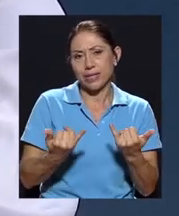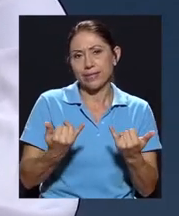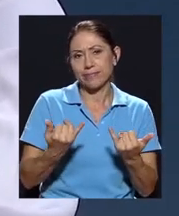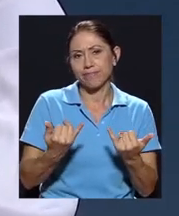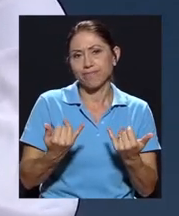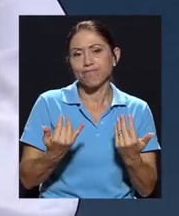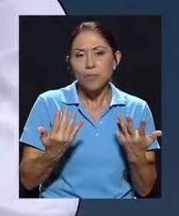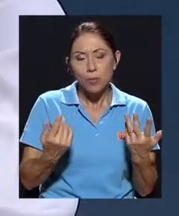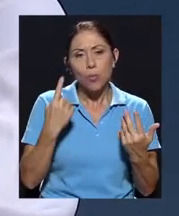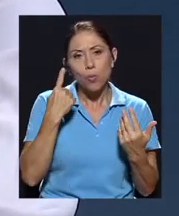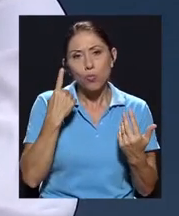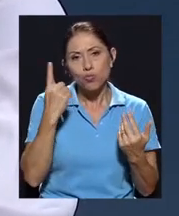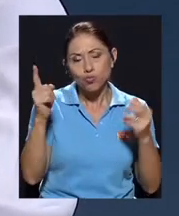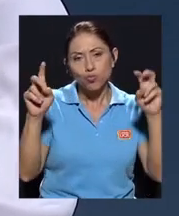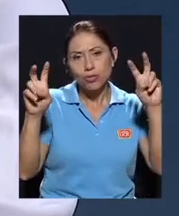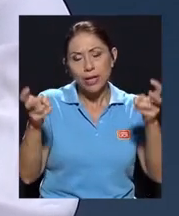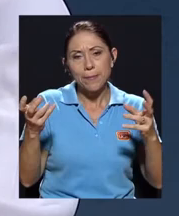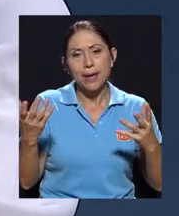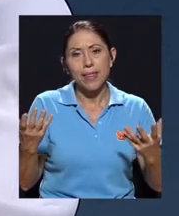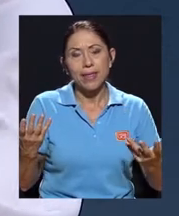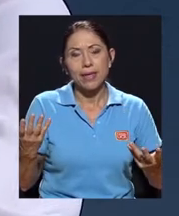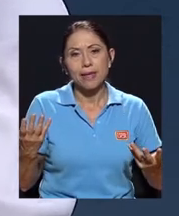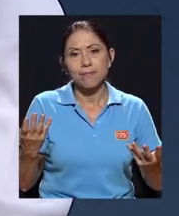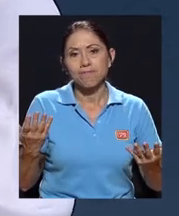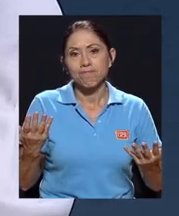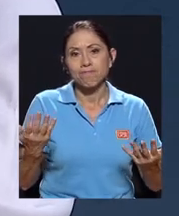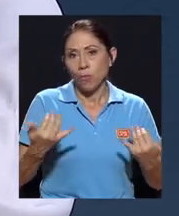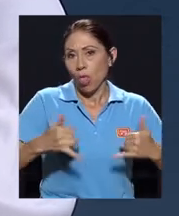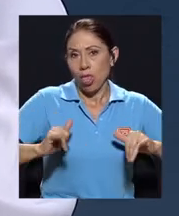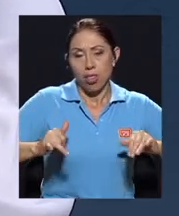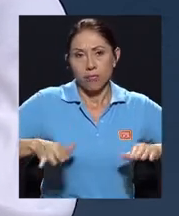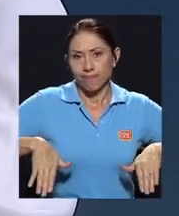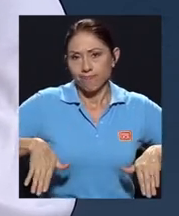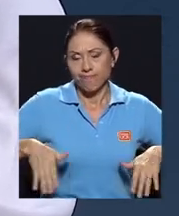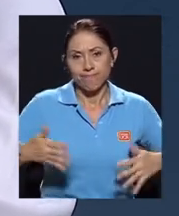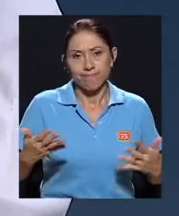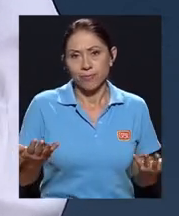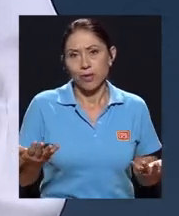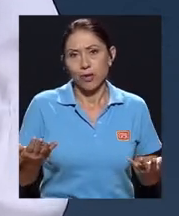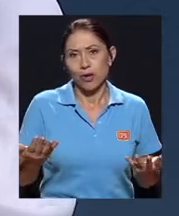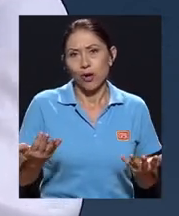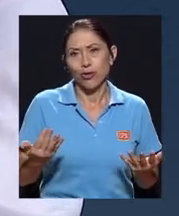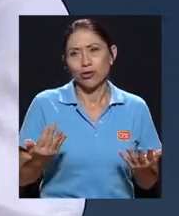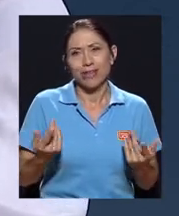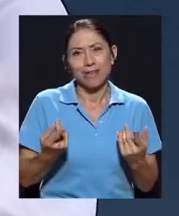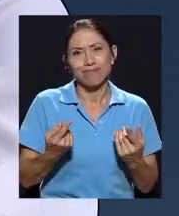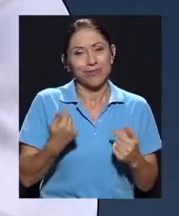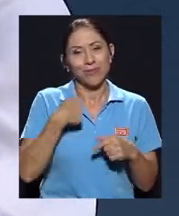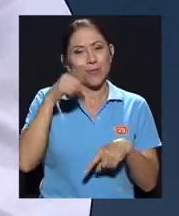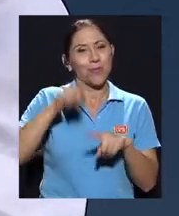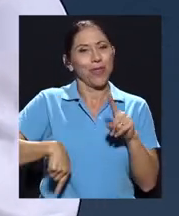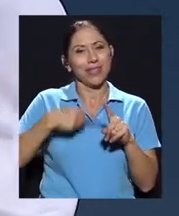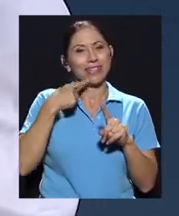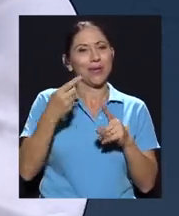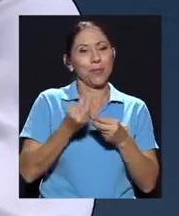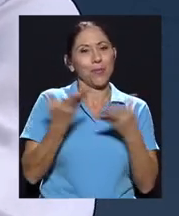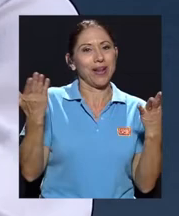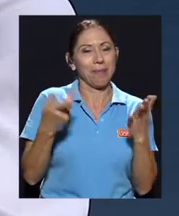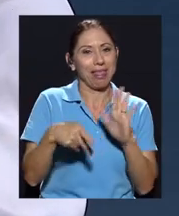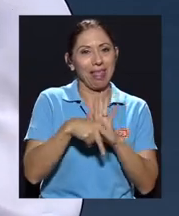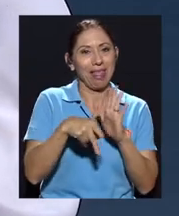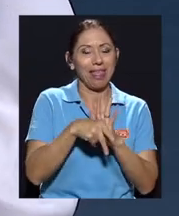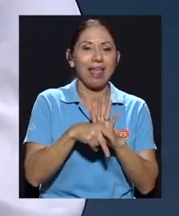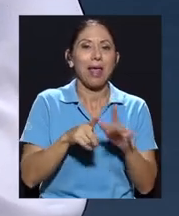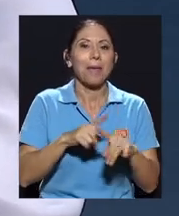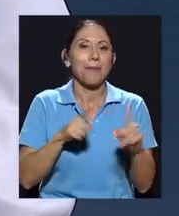que no ha salido, o me lo tiene enviado decirlo todavía públicamente, pero tenemos una serie